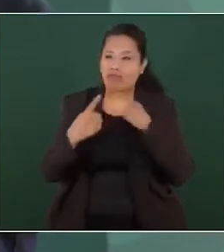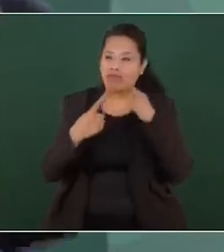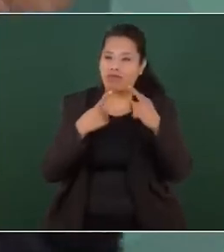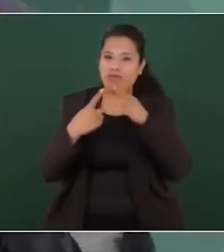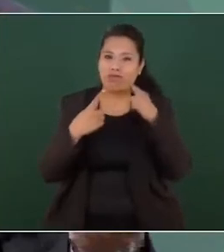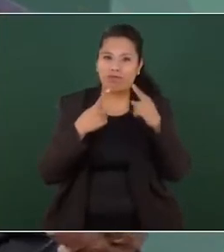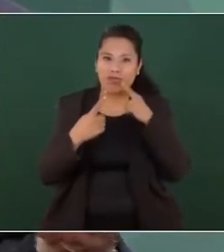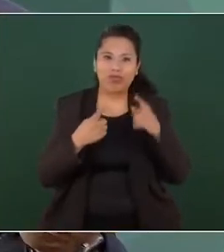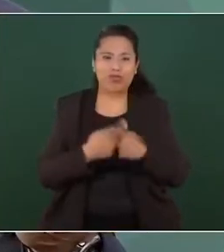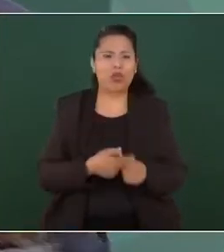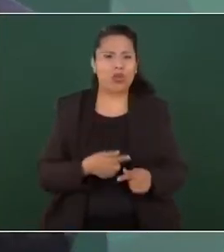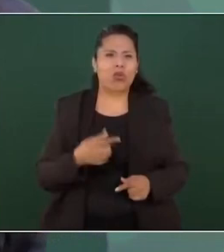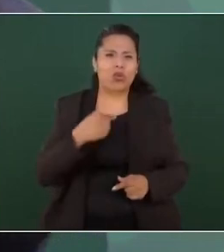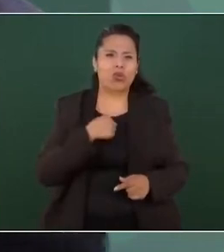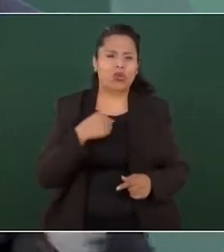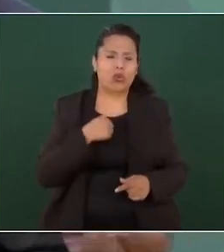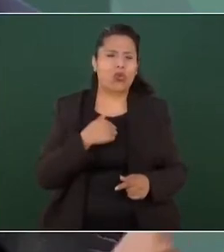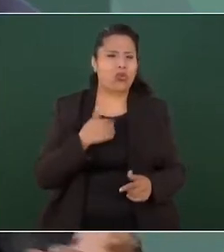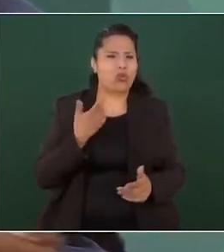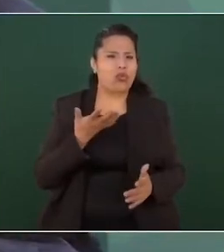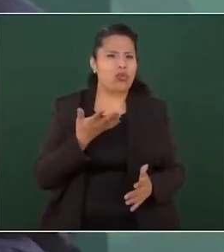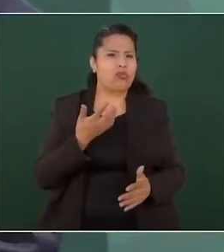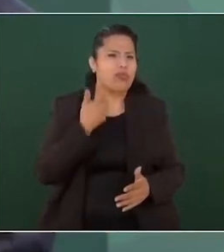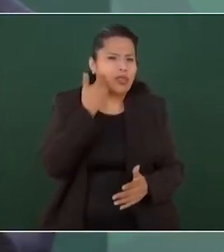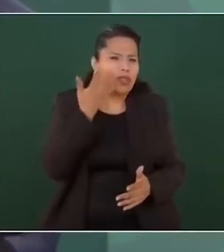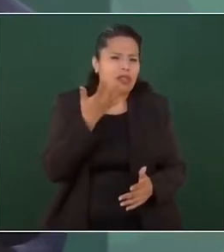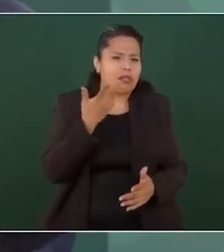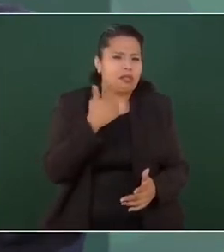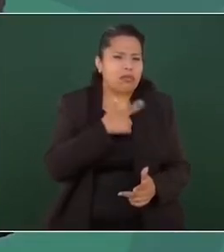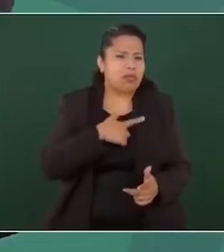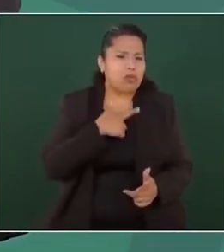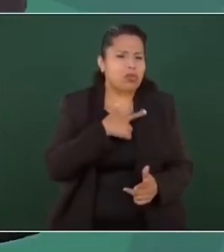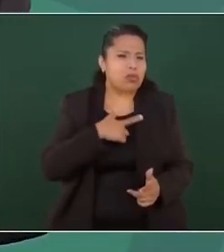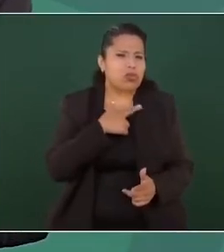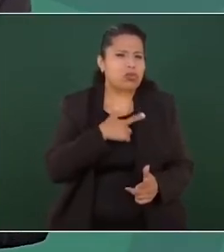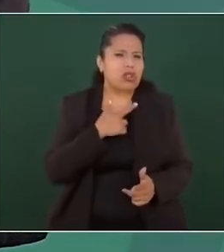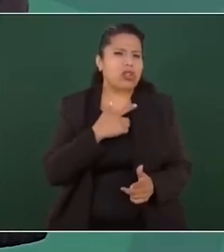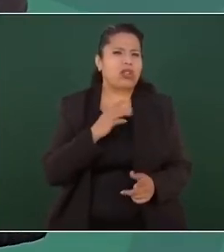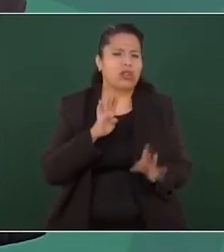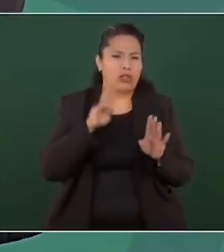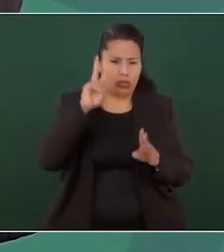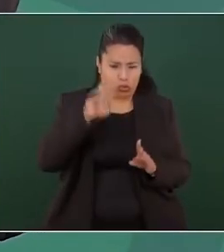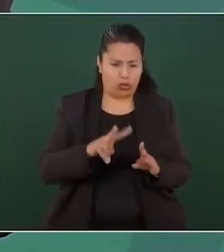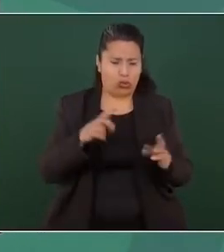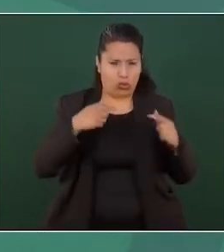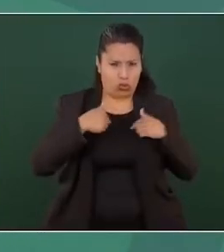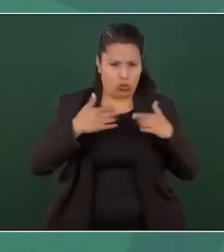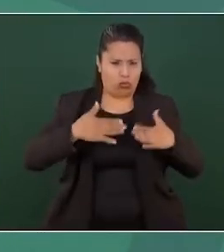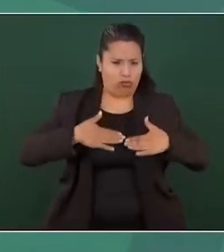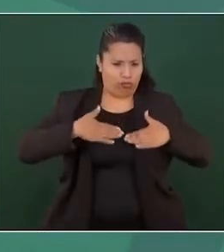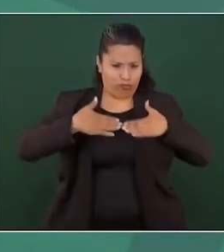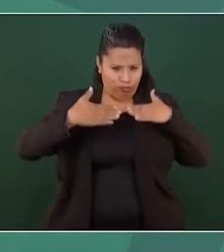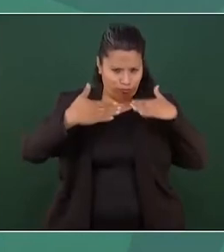me gustaría también, hablando con toda franqueza,